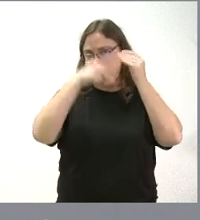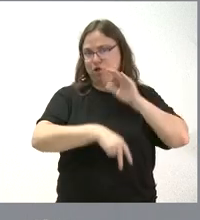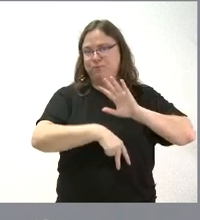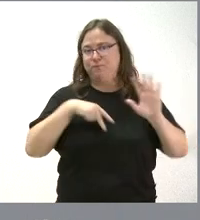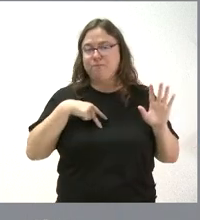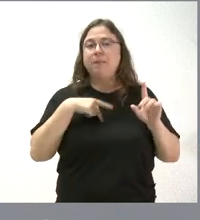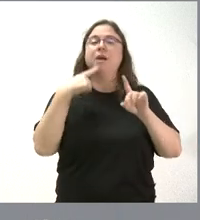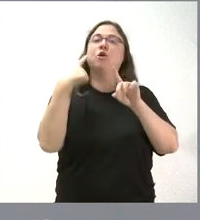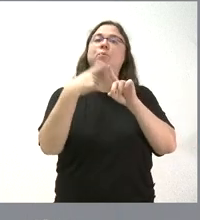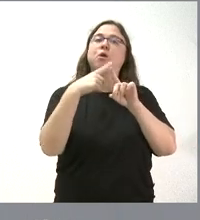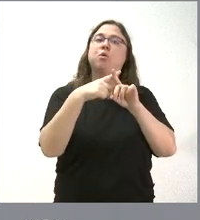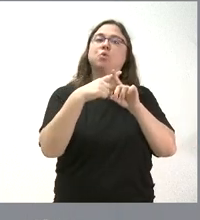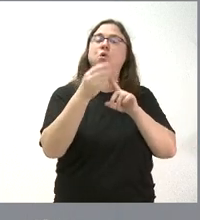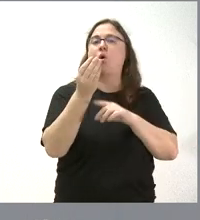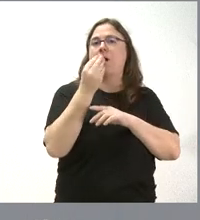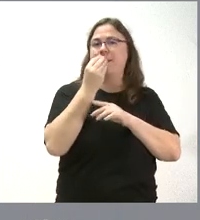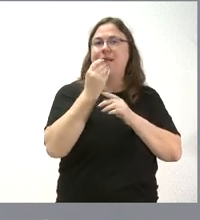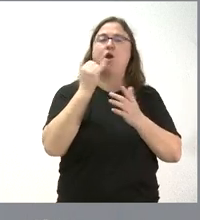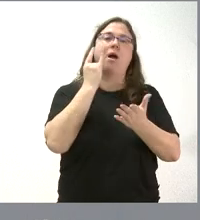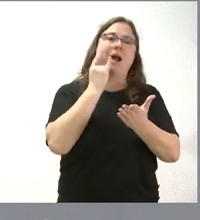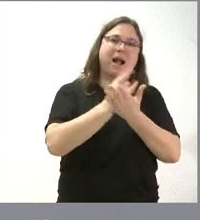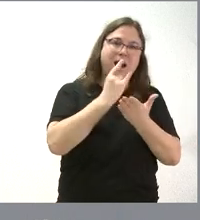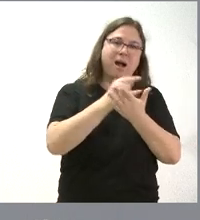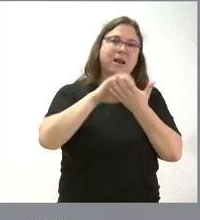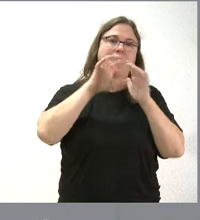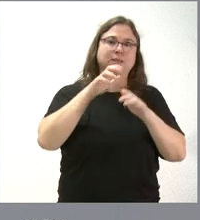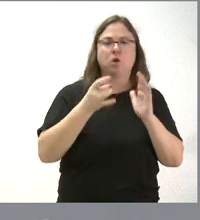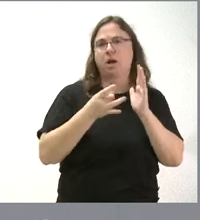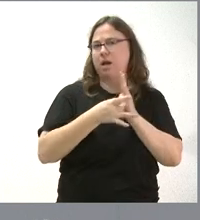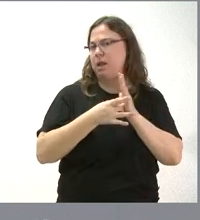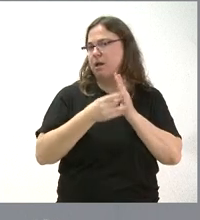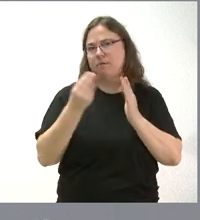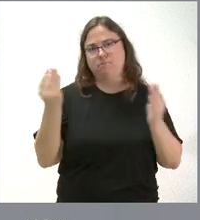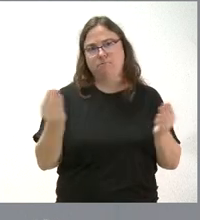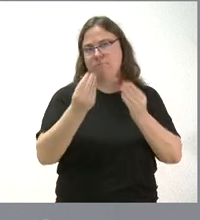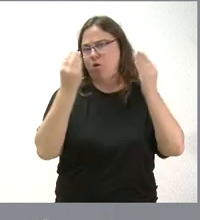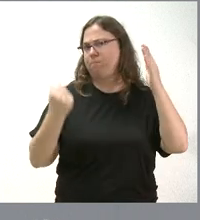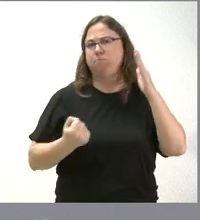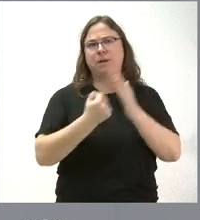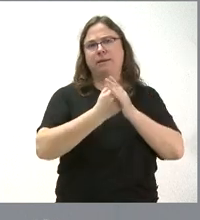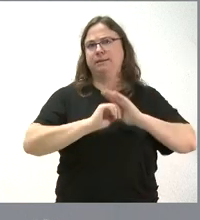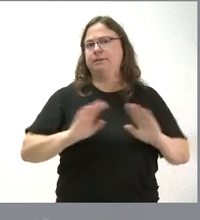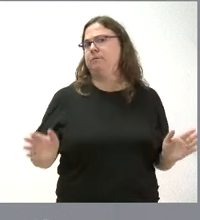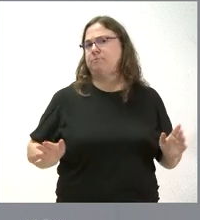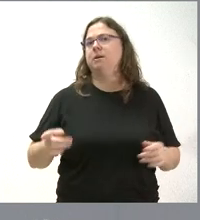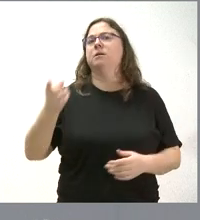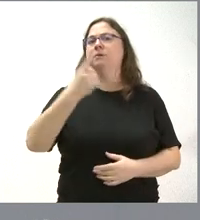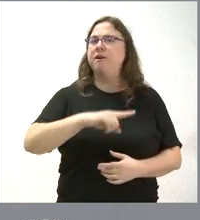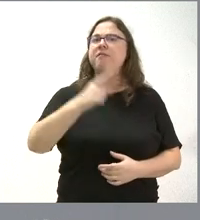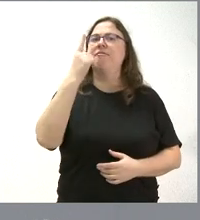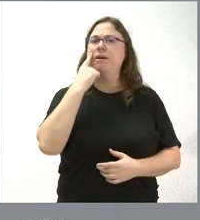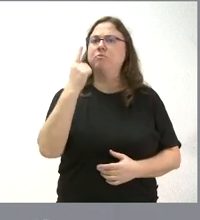Los productos agroalimentarios de Castilla y León, la carne de Castilla y es de la máxima calidad. Y, por tanto, es verdad que venimos viendo desde